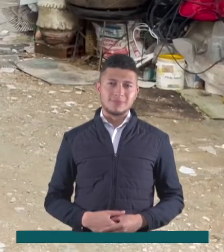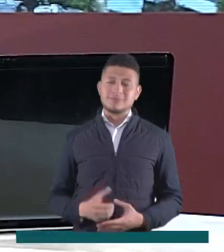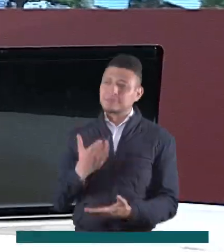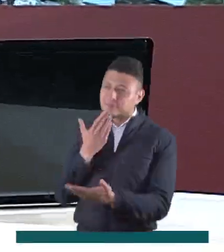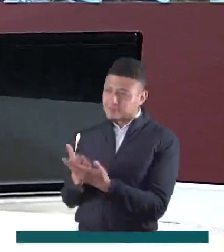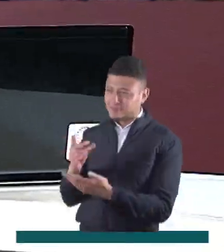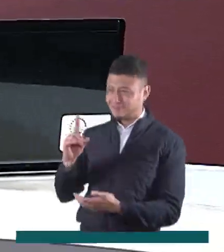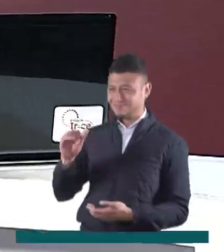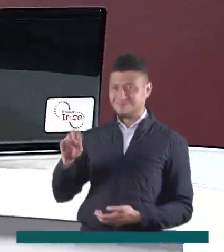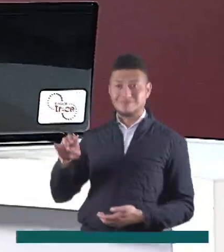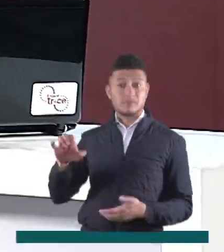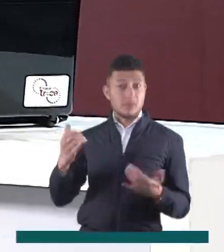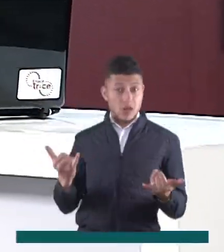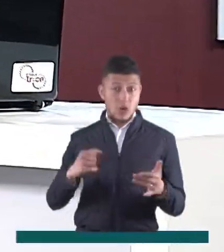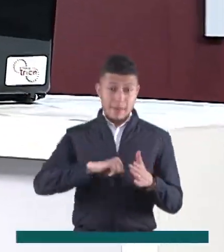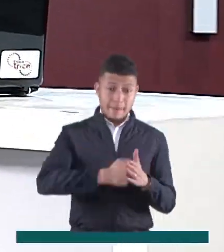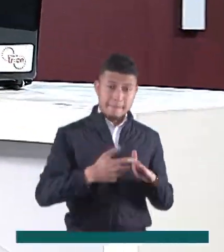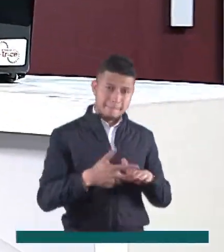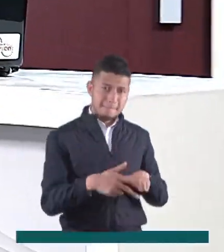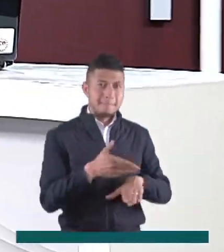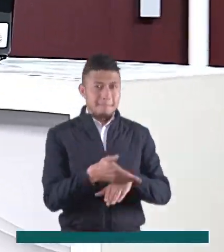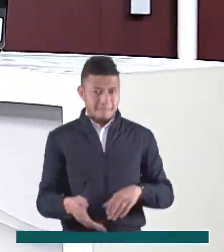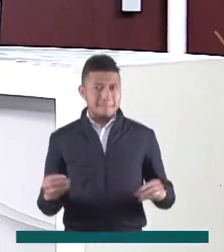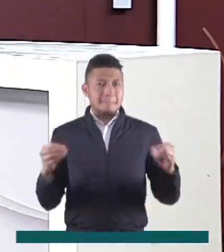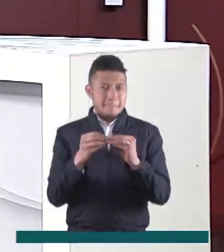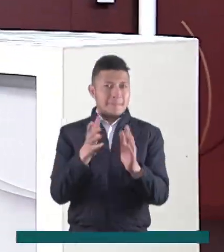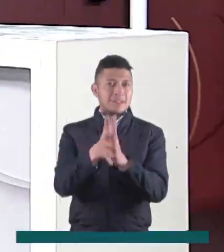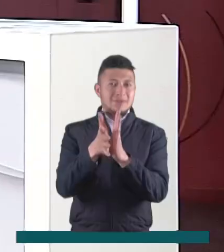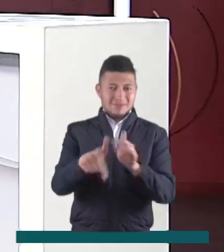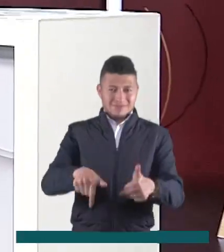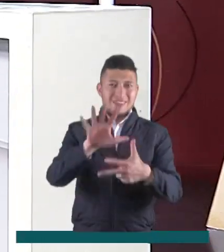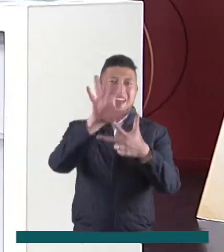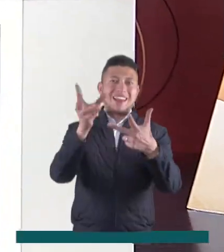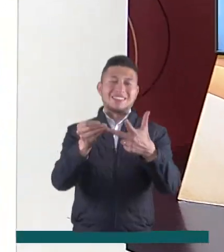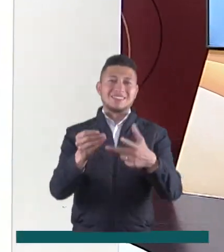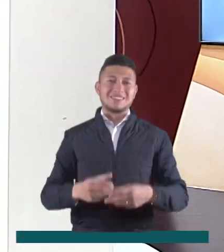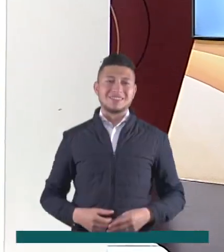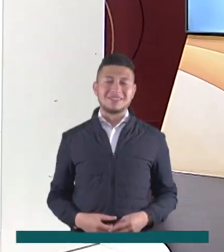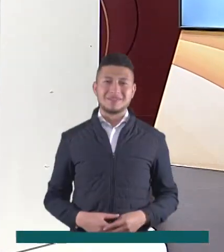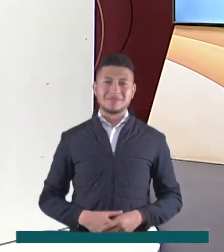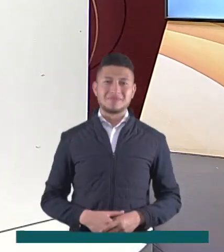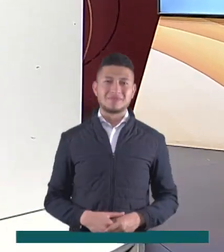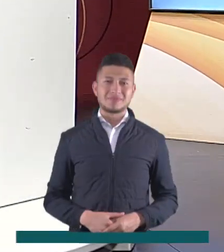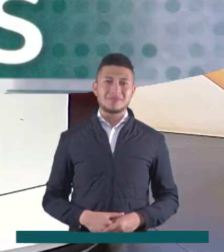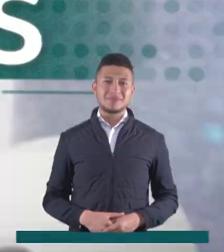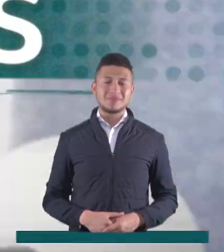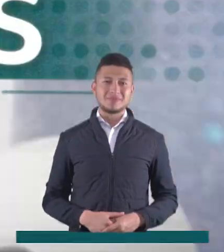Huila. Gracias, Dayán. Vamos a hacer una pausa y ya regresamos con más información aquí en Enlace 13.